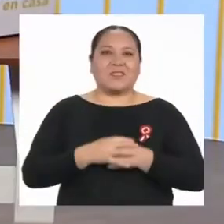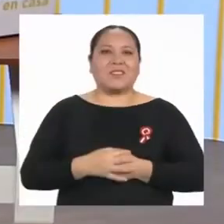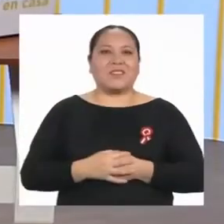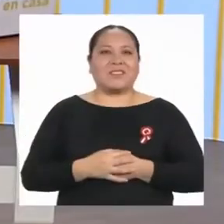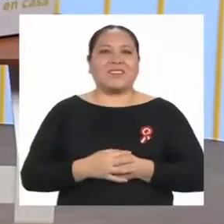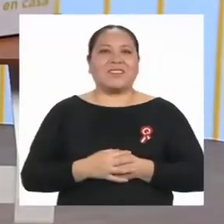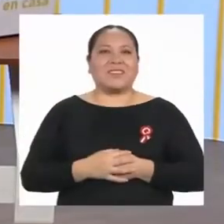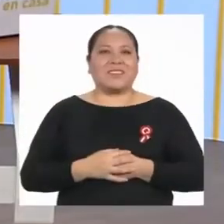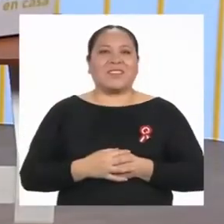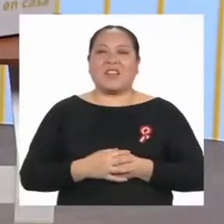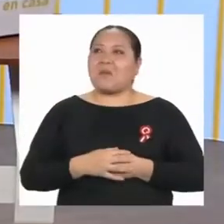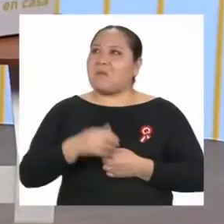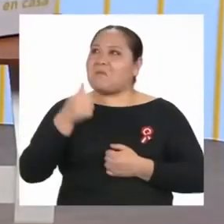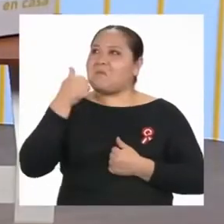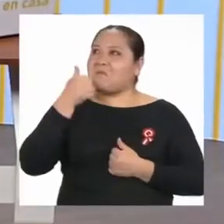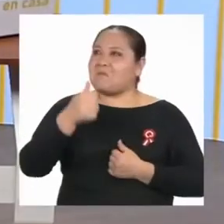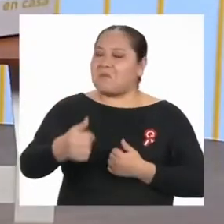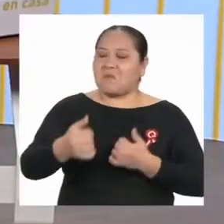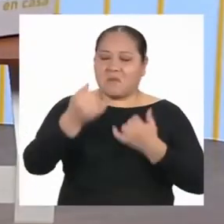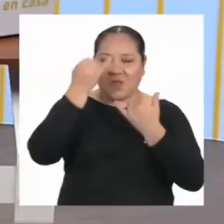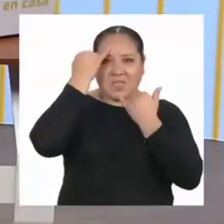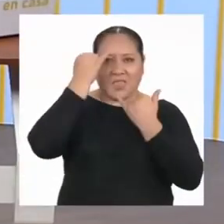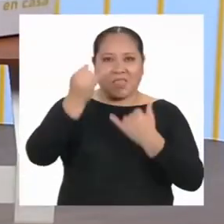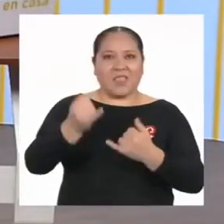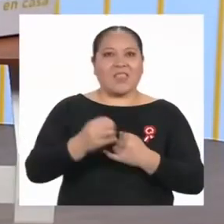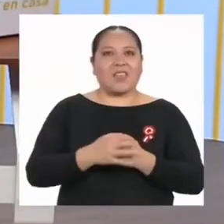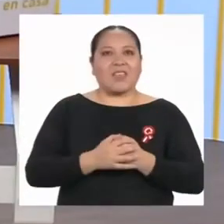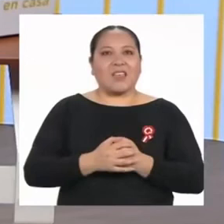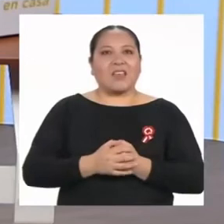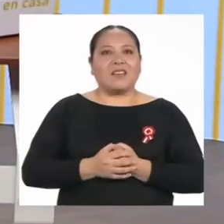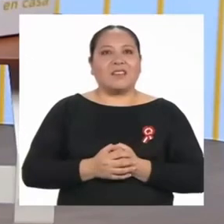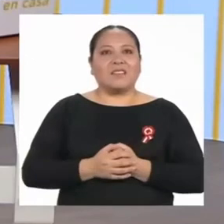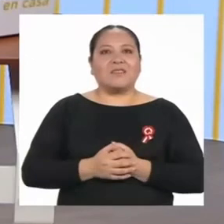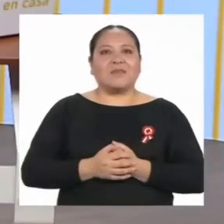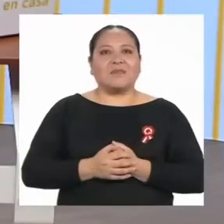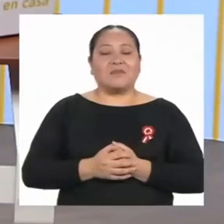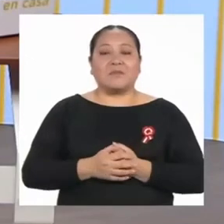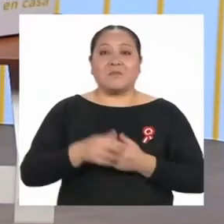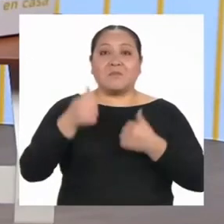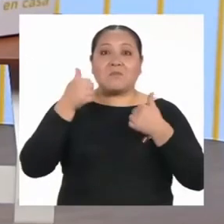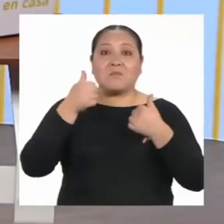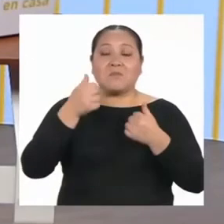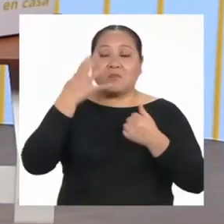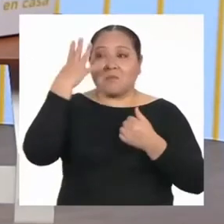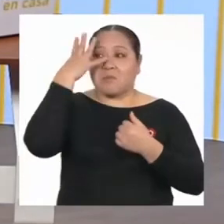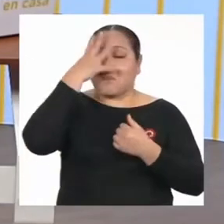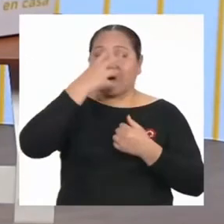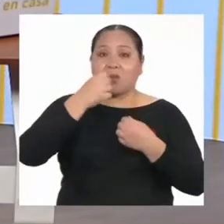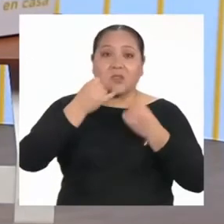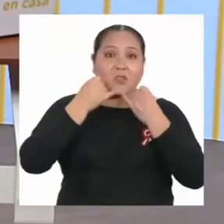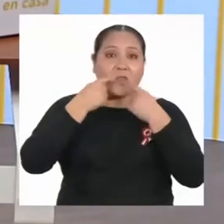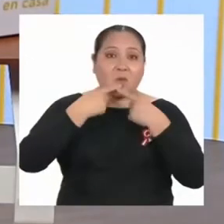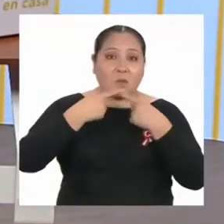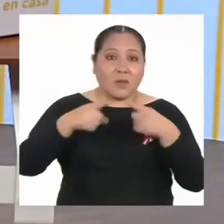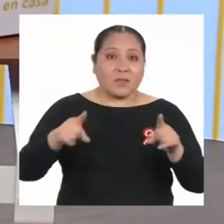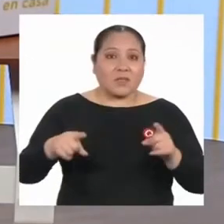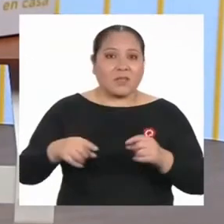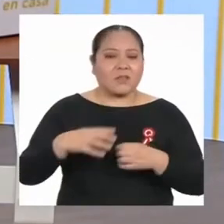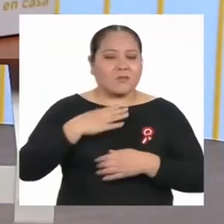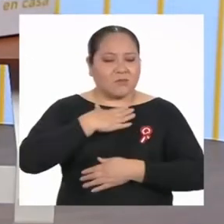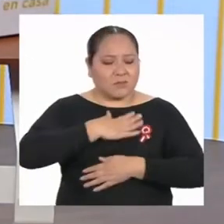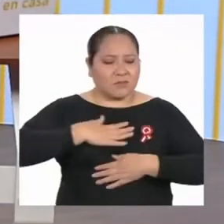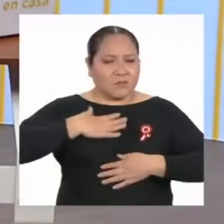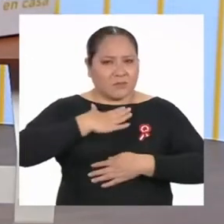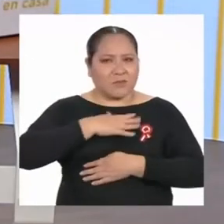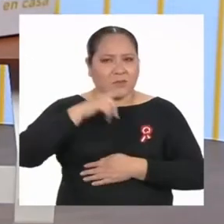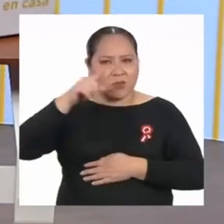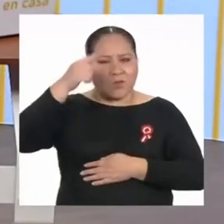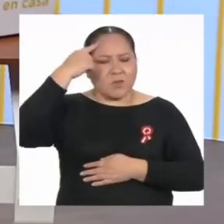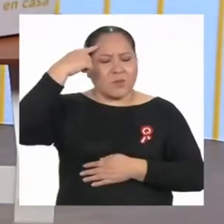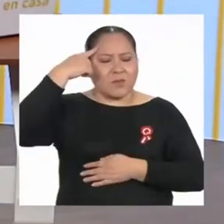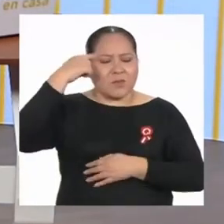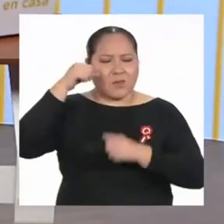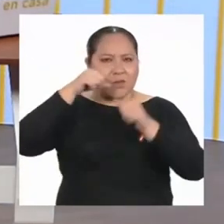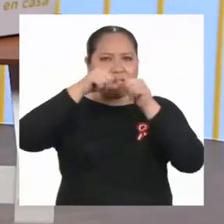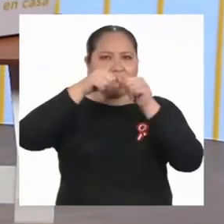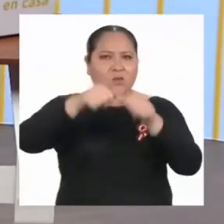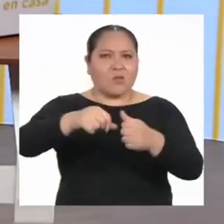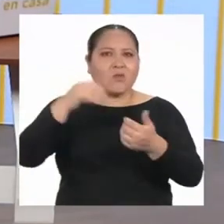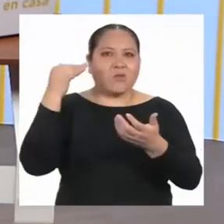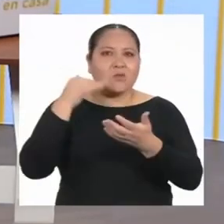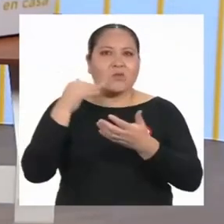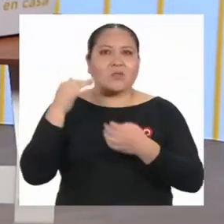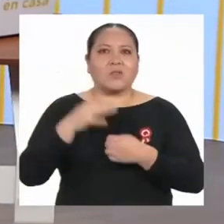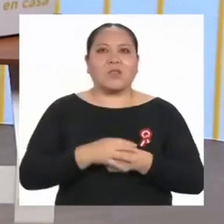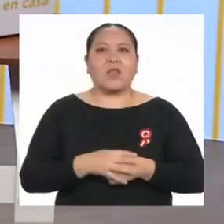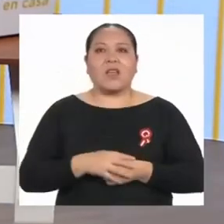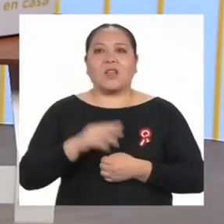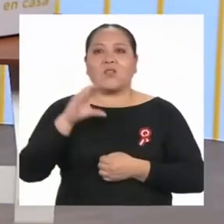buenísima idea. Qué lindo tu mensaje y me alegra mucho que estés pensando continuar tus estudios en